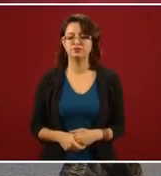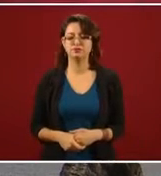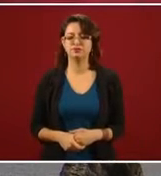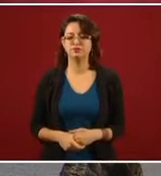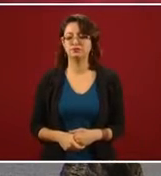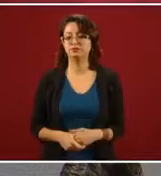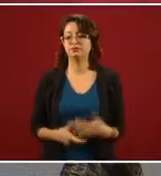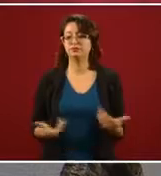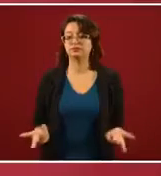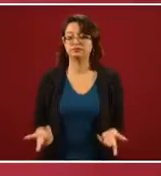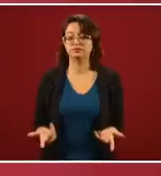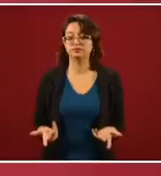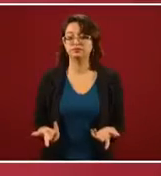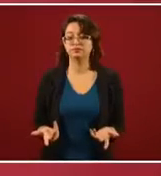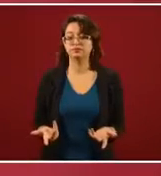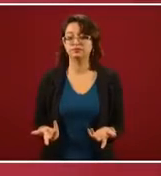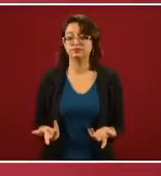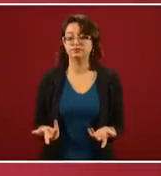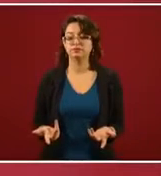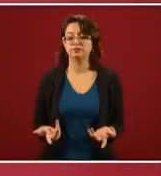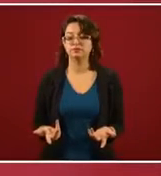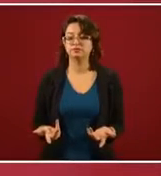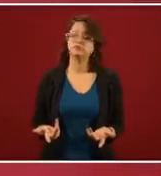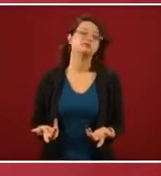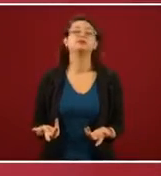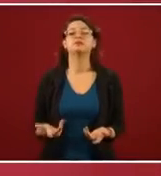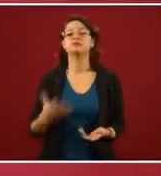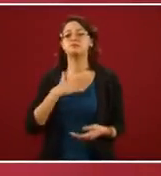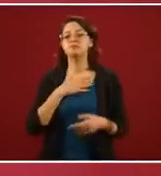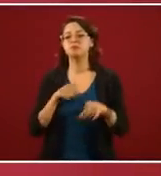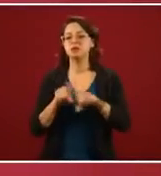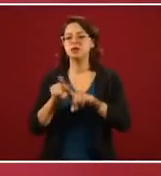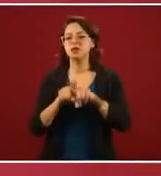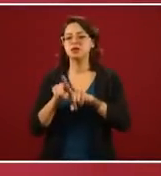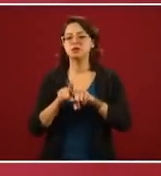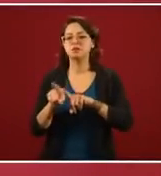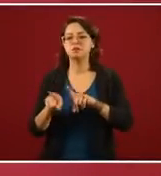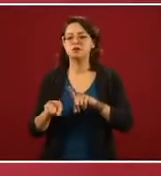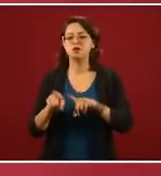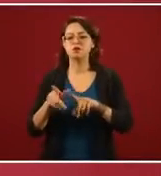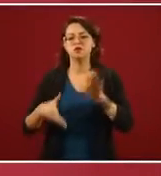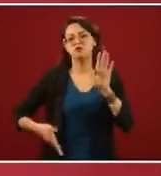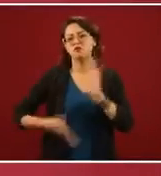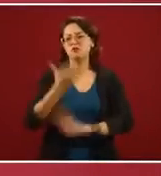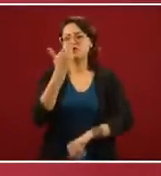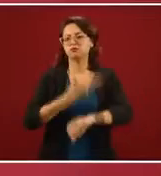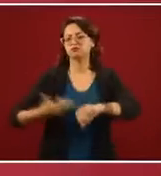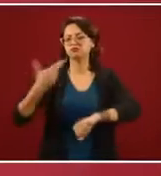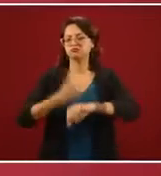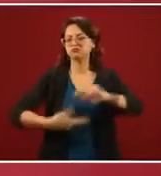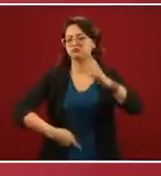Fue uno de mis hermanos a hacer una gestión